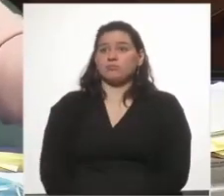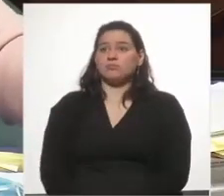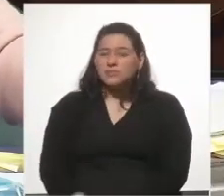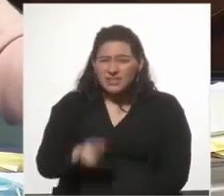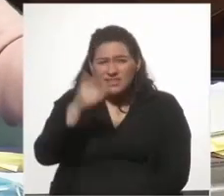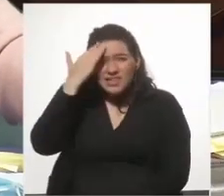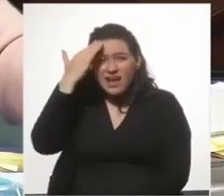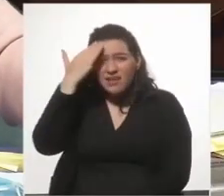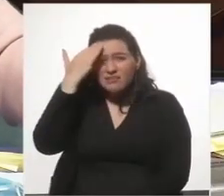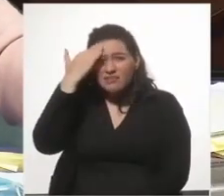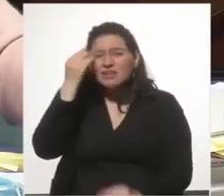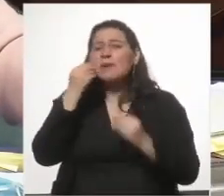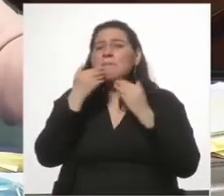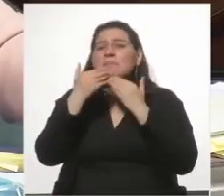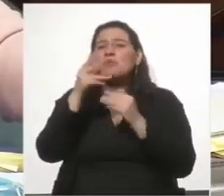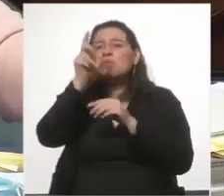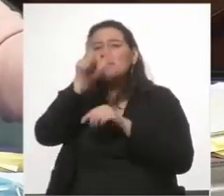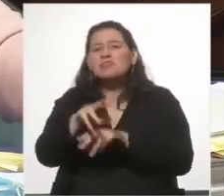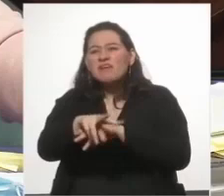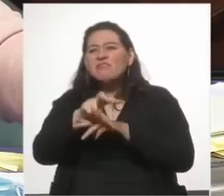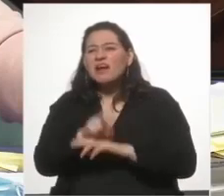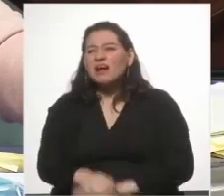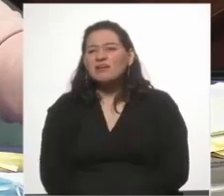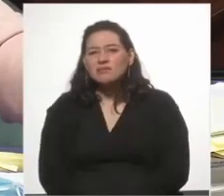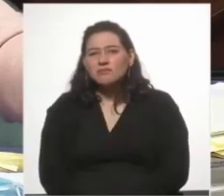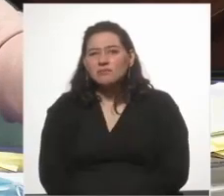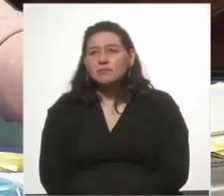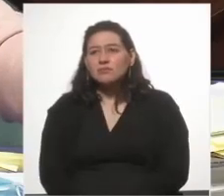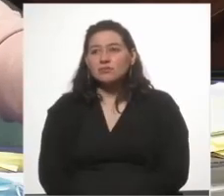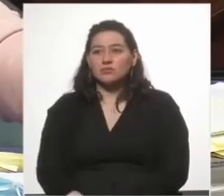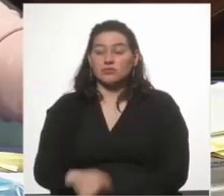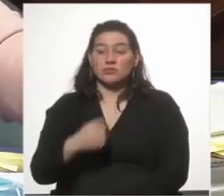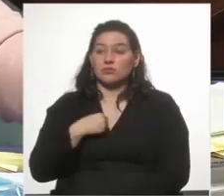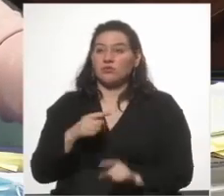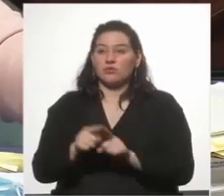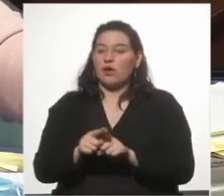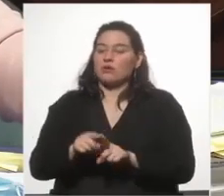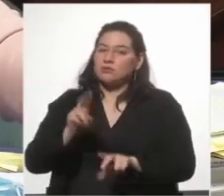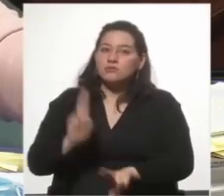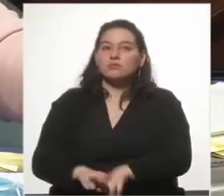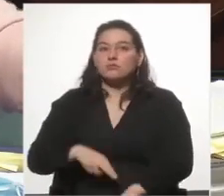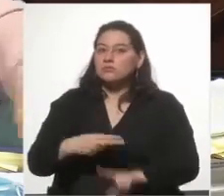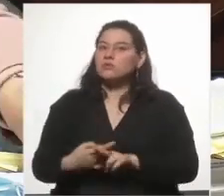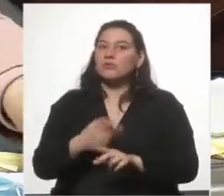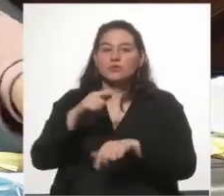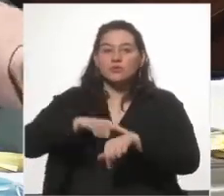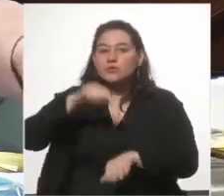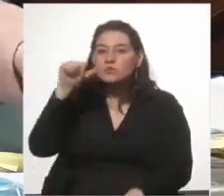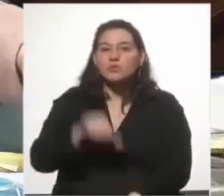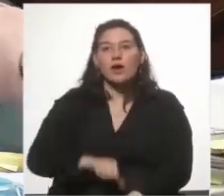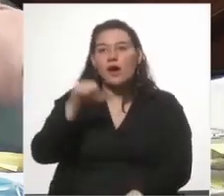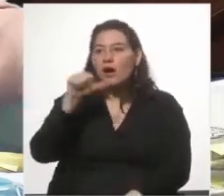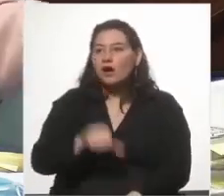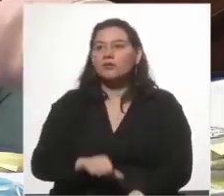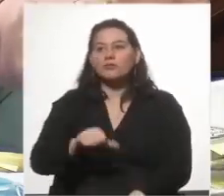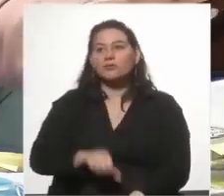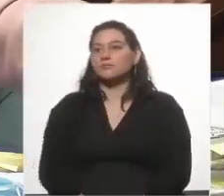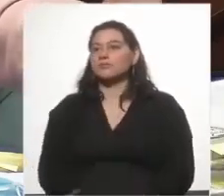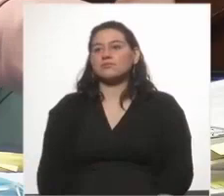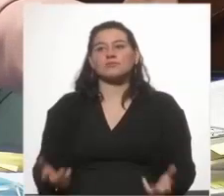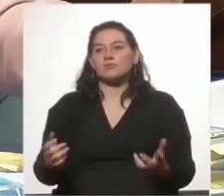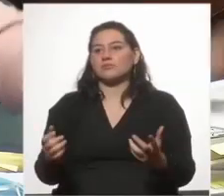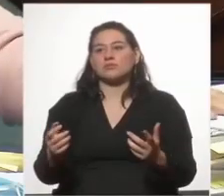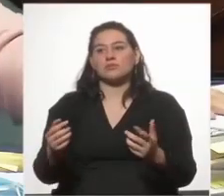¿saben lo que le pregunta al fiscal? que yo lo recontra remarqué pero no me da el tiempo bien que está todo marcado yo no